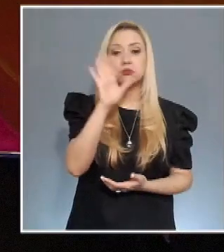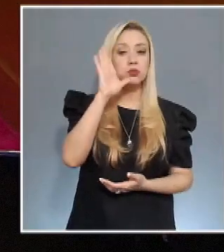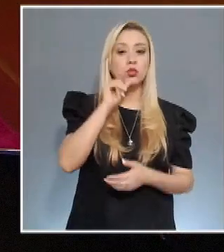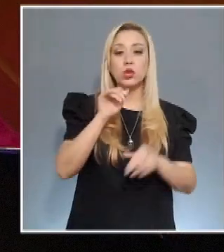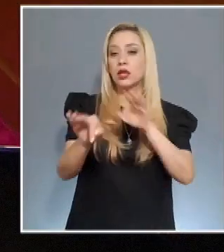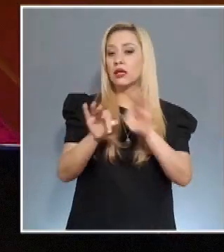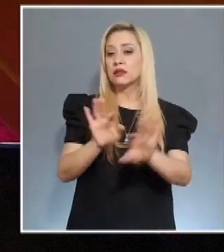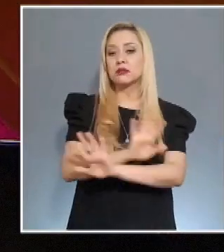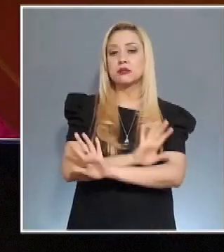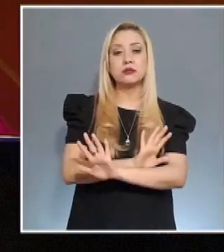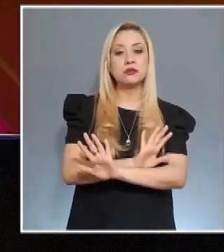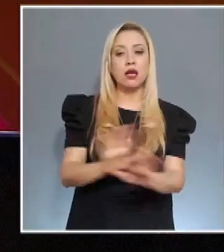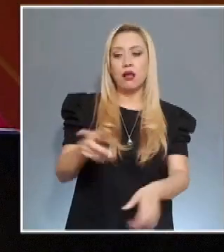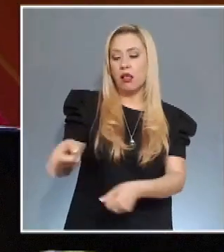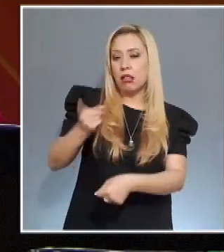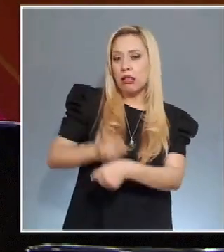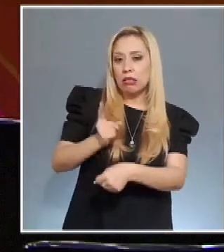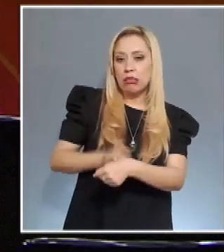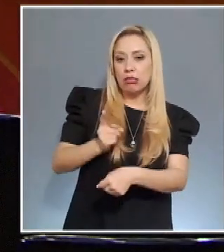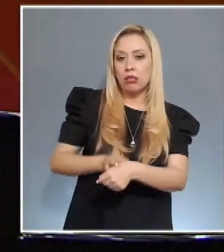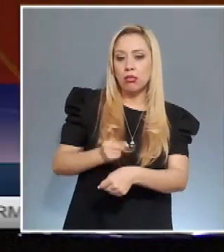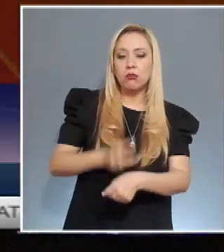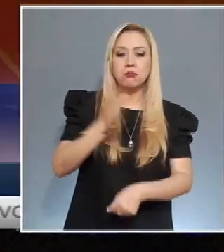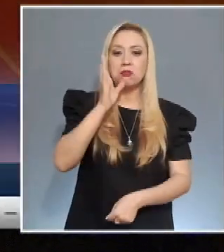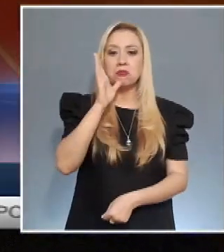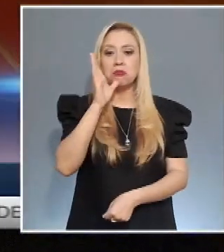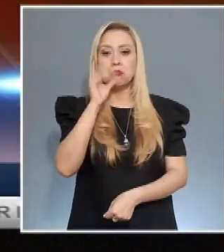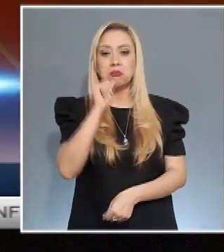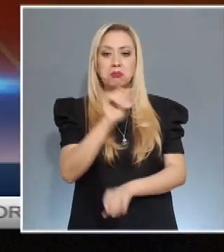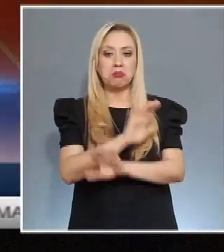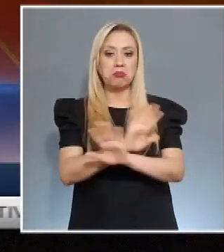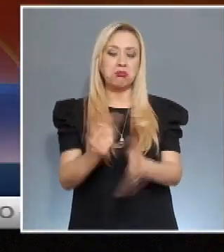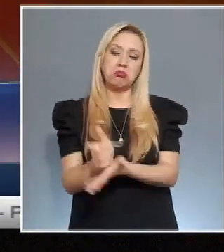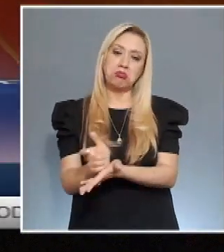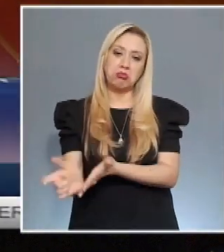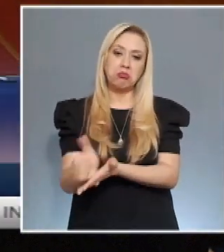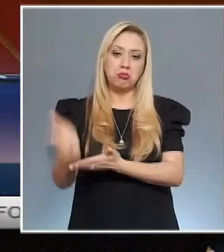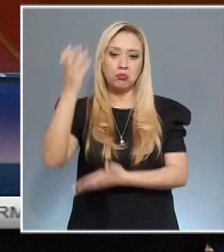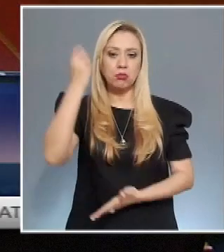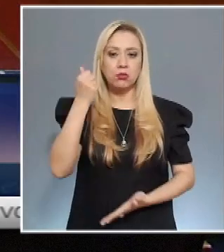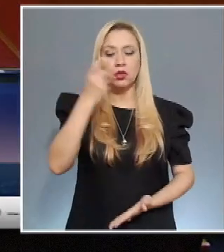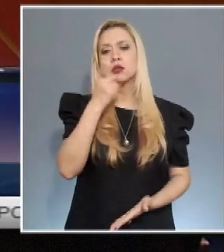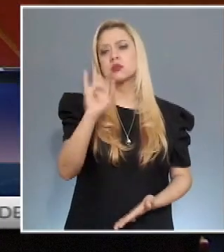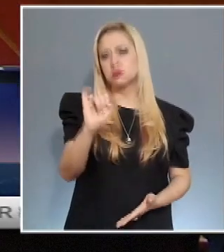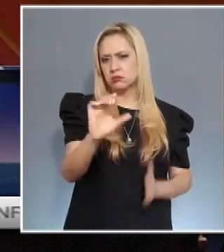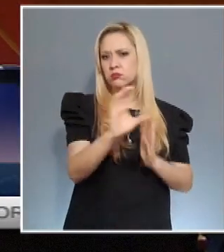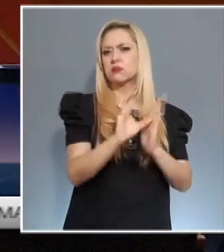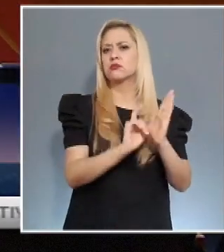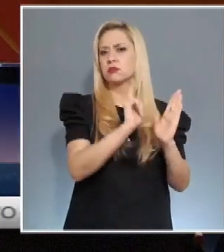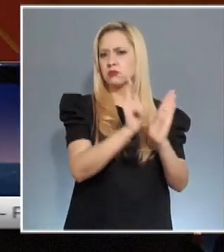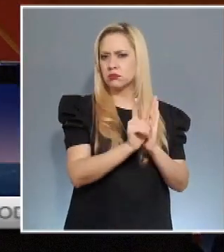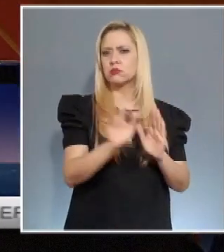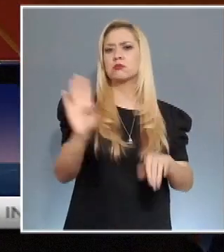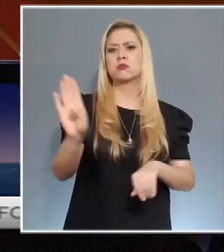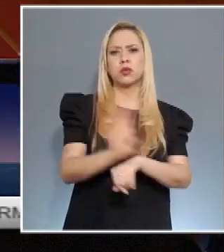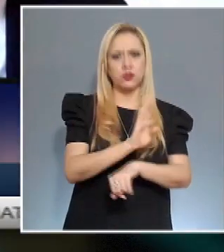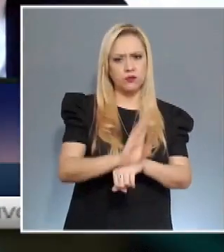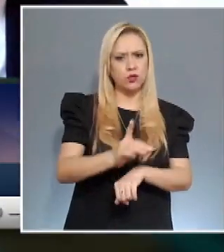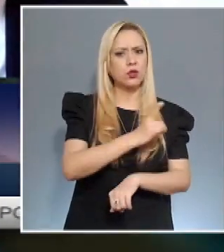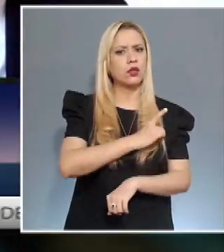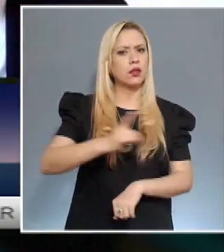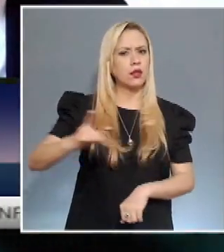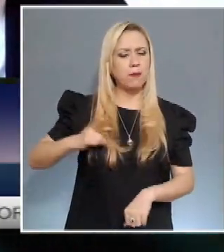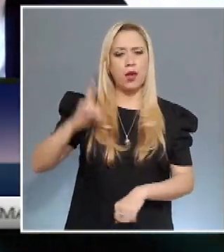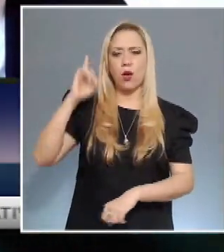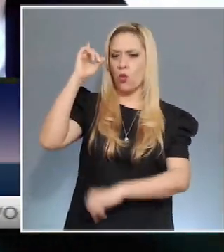La segunda sala de la Suprema Corte declaró constitucional el beneficio de contar como año completo toda